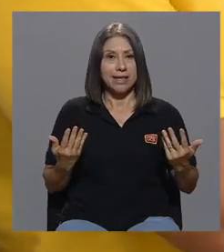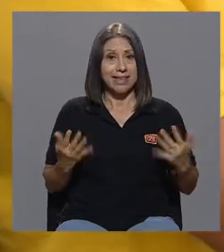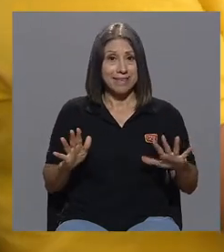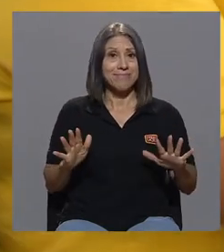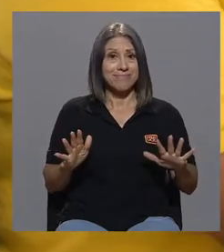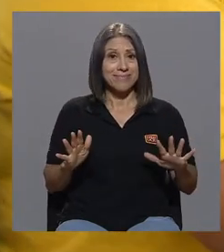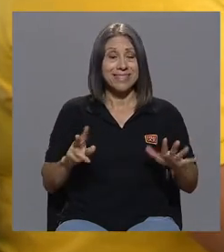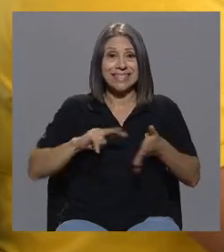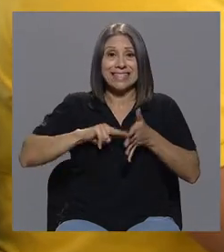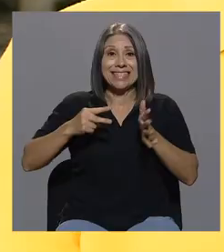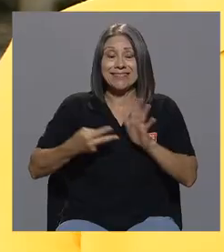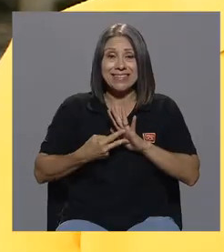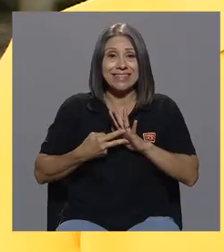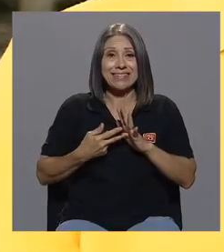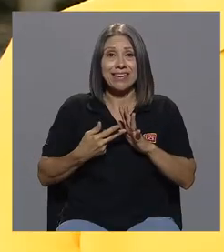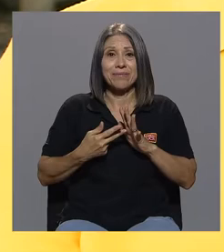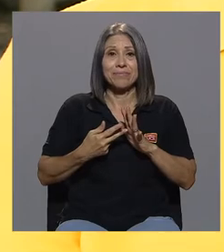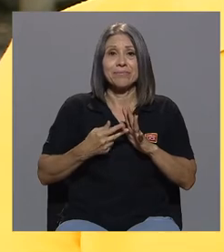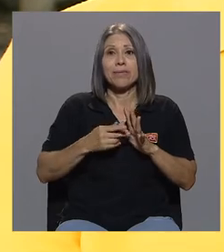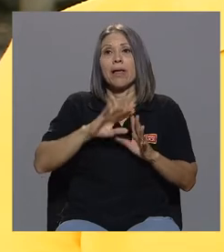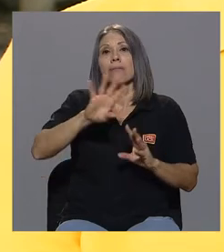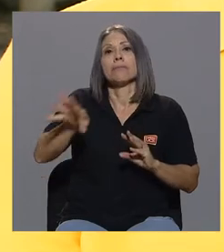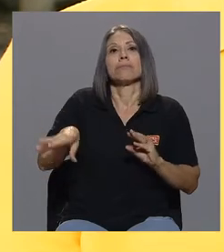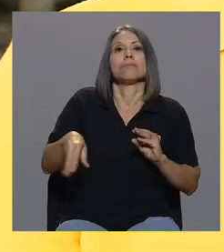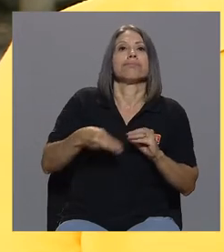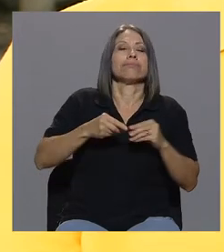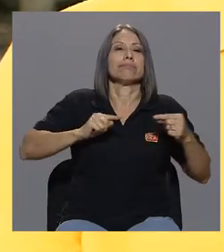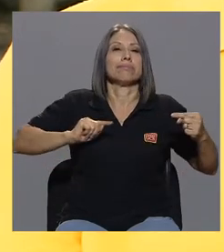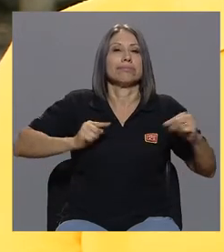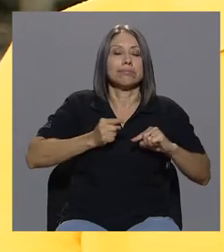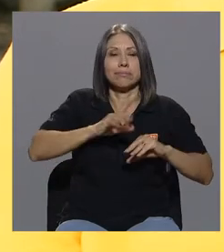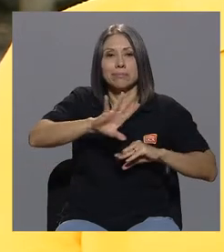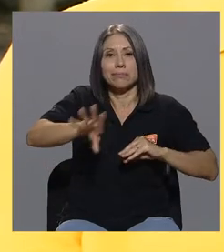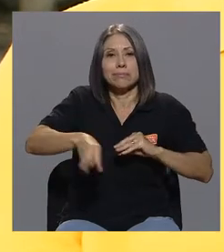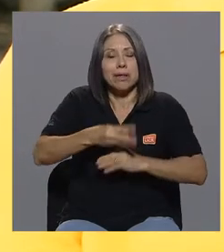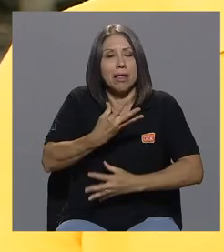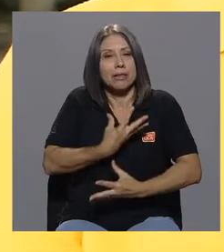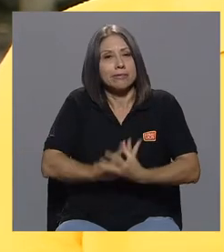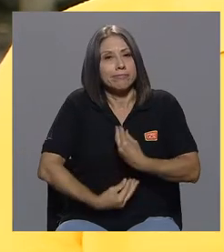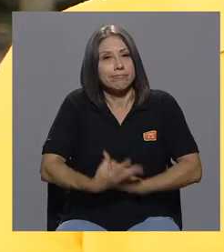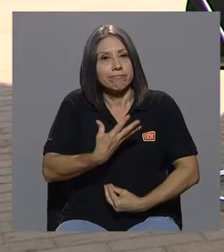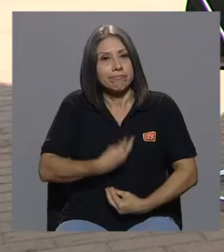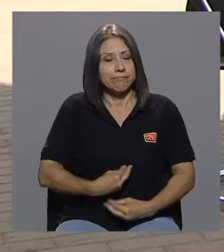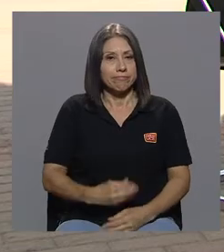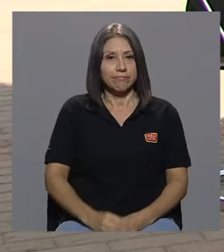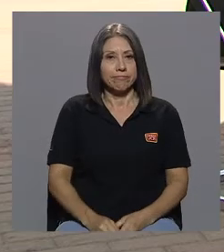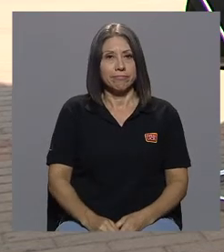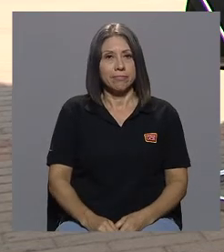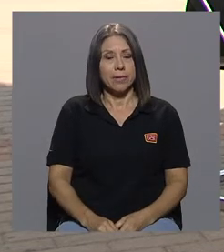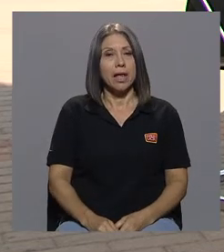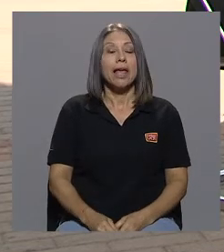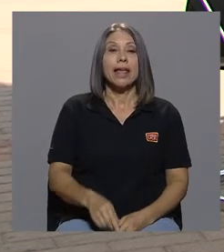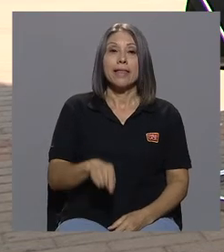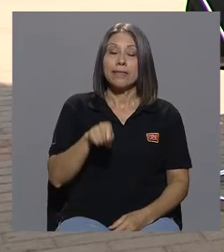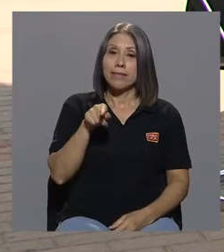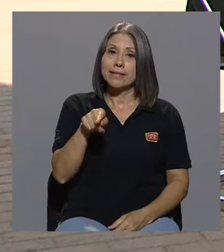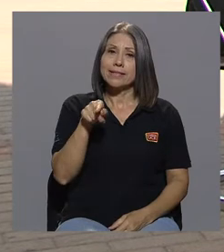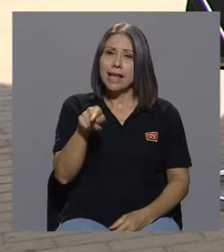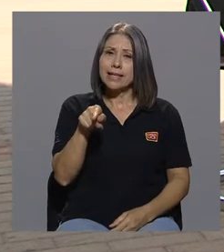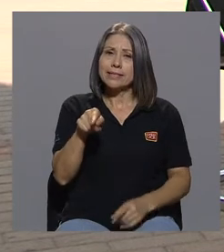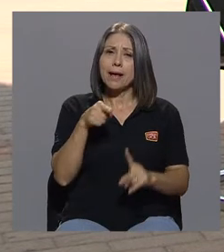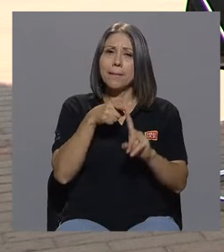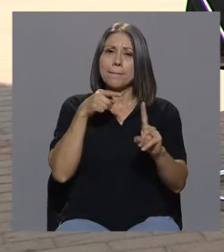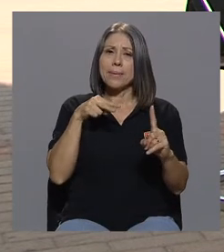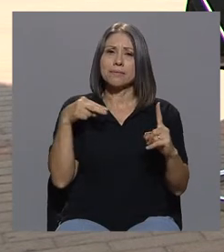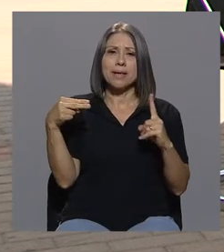más dolor y más sufrimiento. Desde esa perspectiva